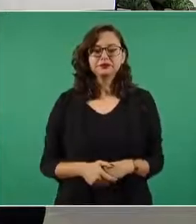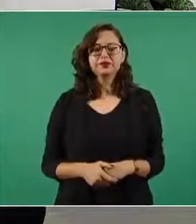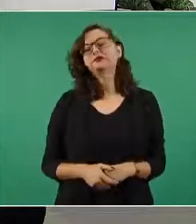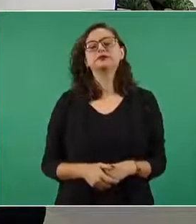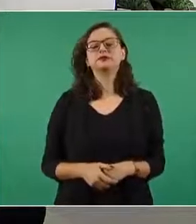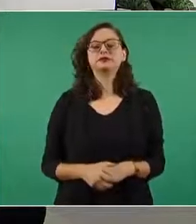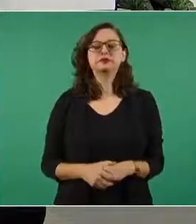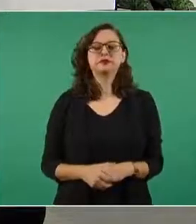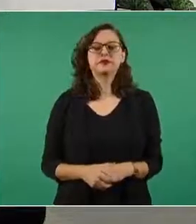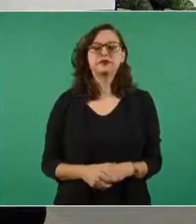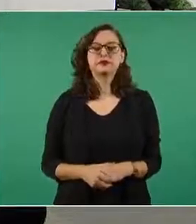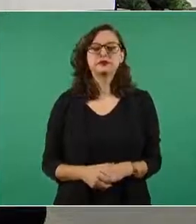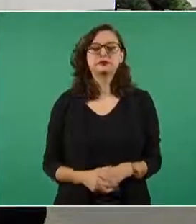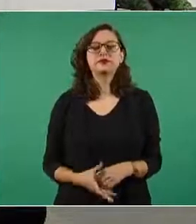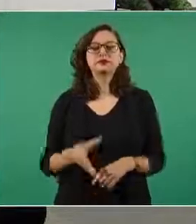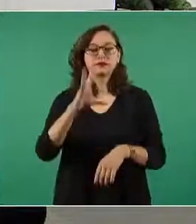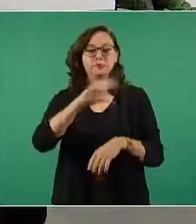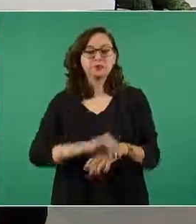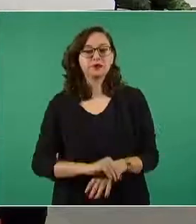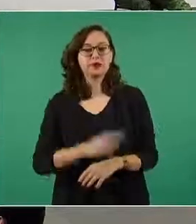hablemos de los comprobantes de nómina